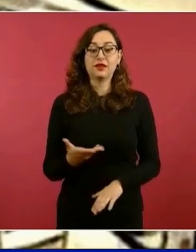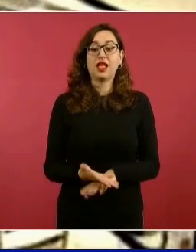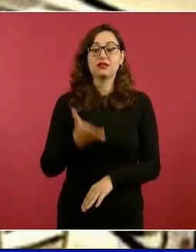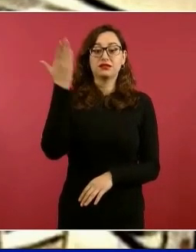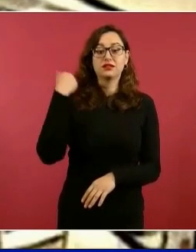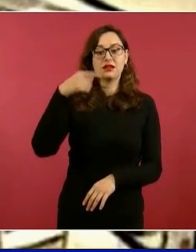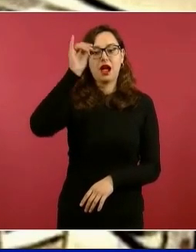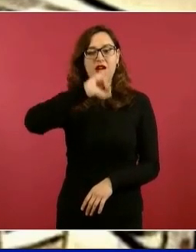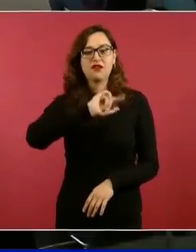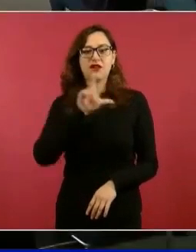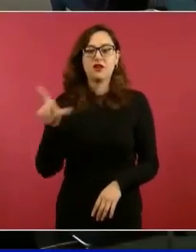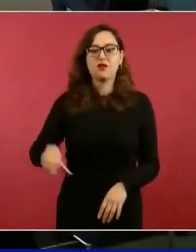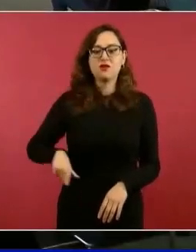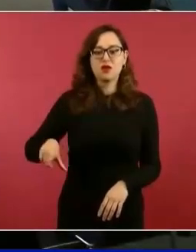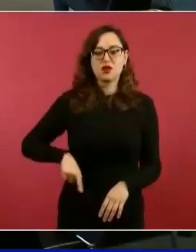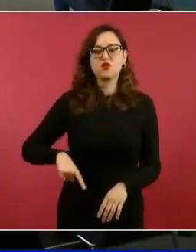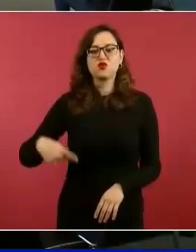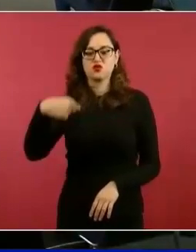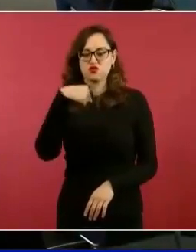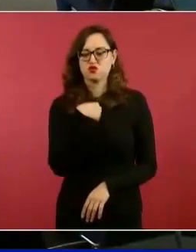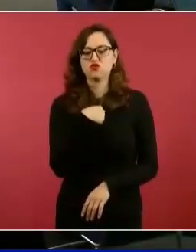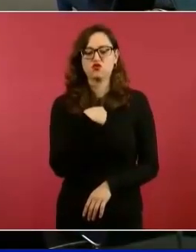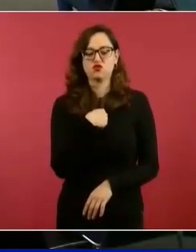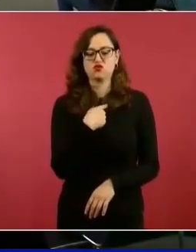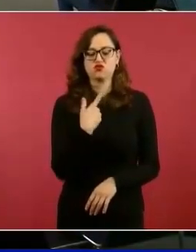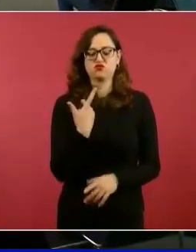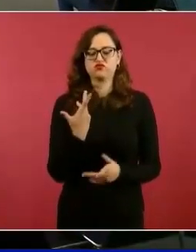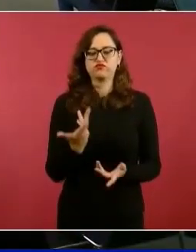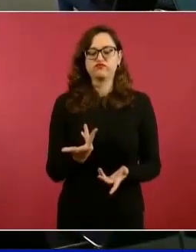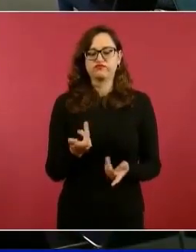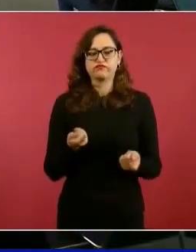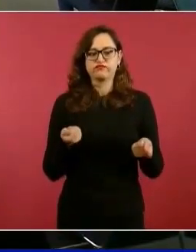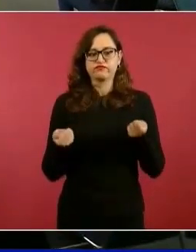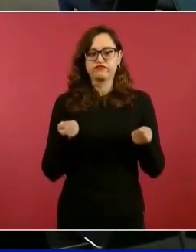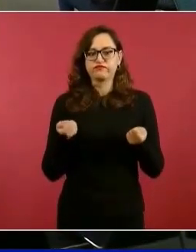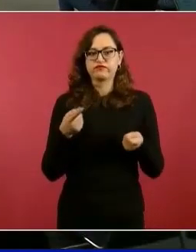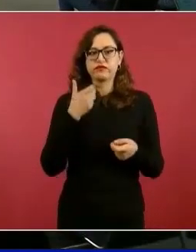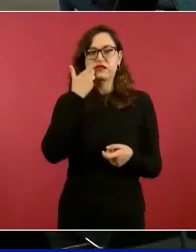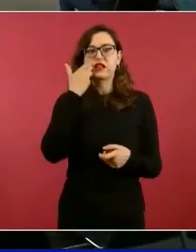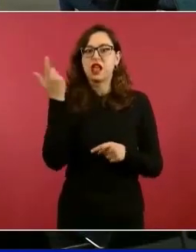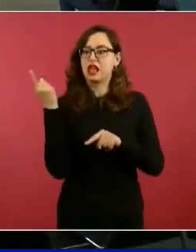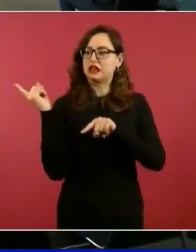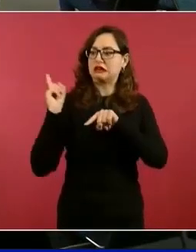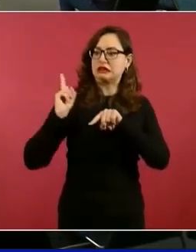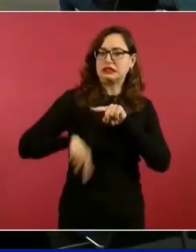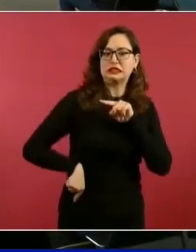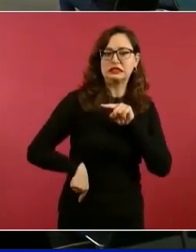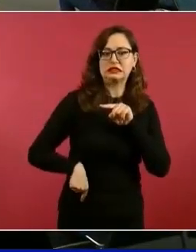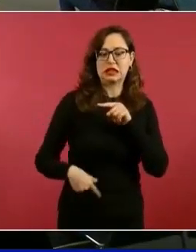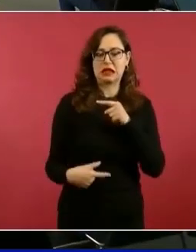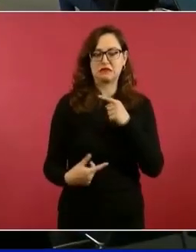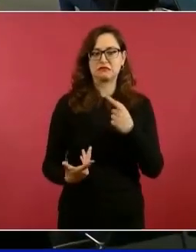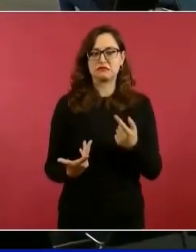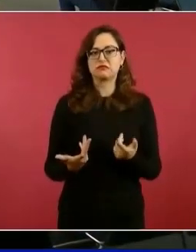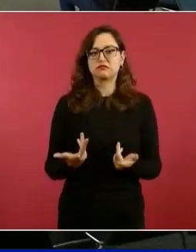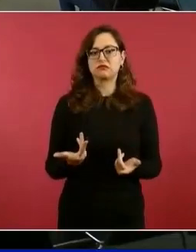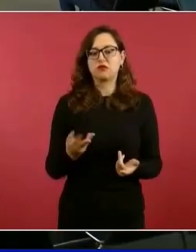ese sí, lo hice en Palenque